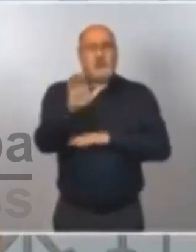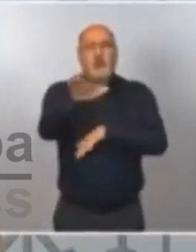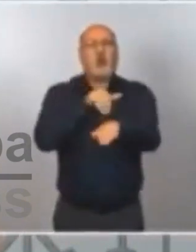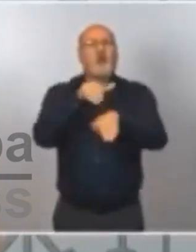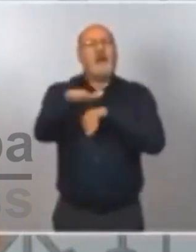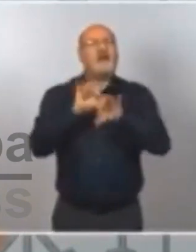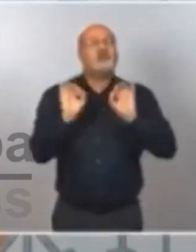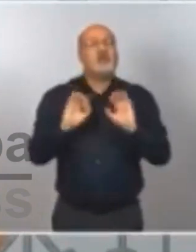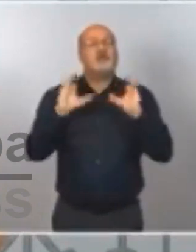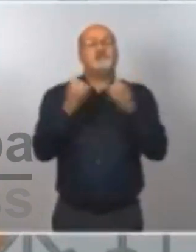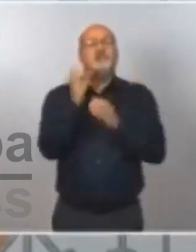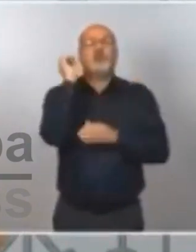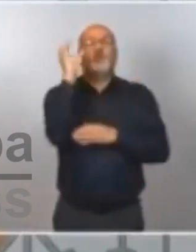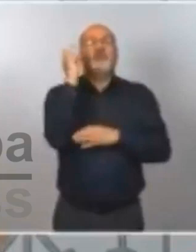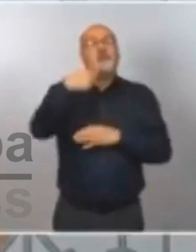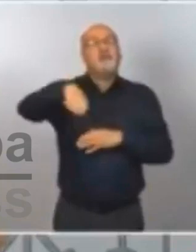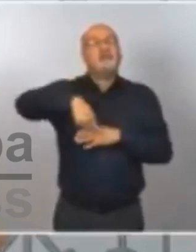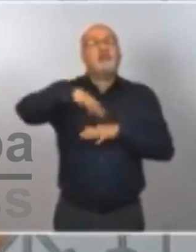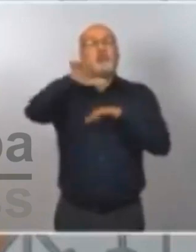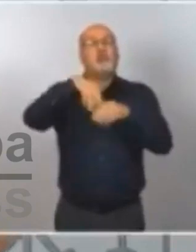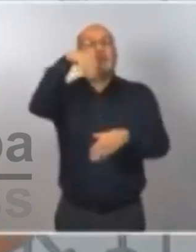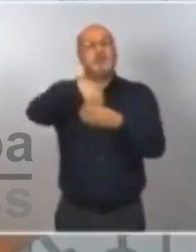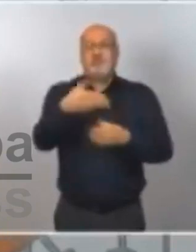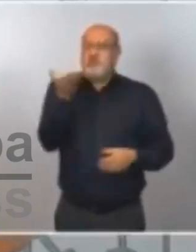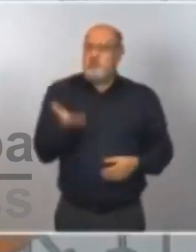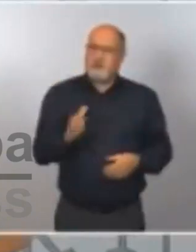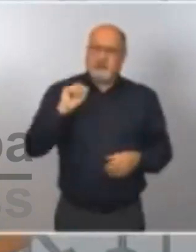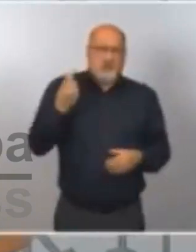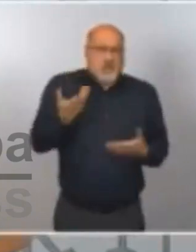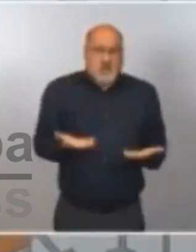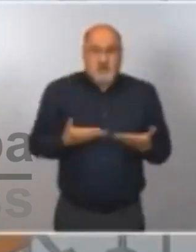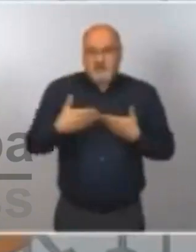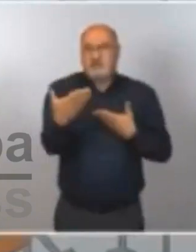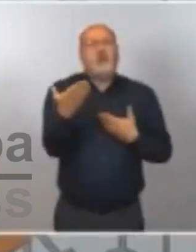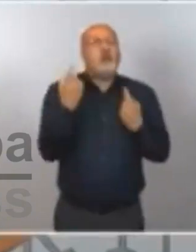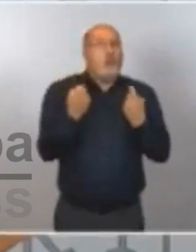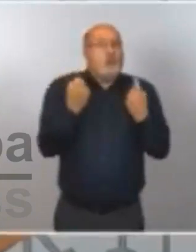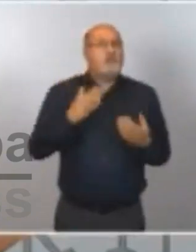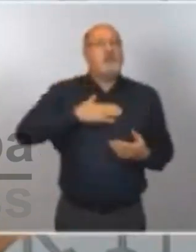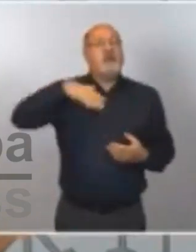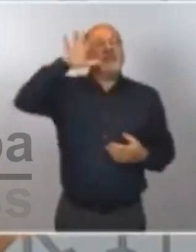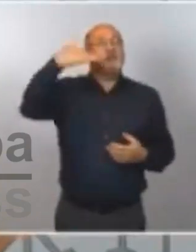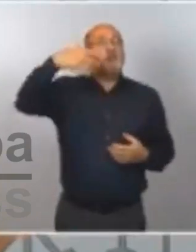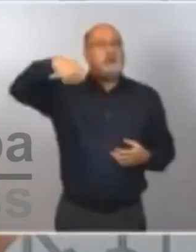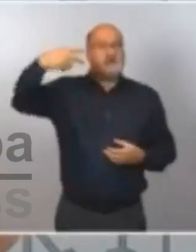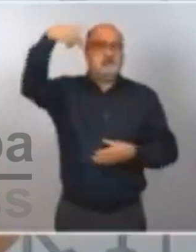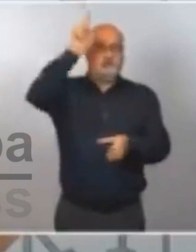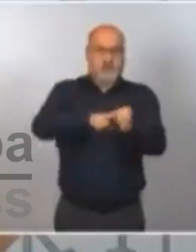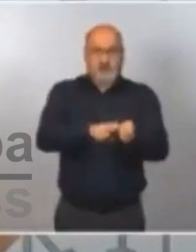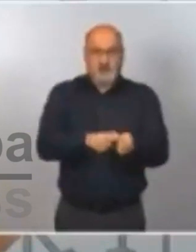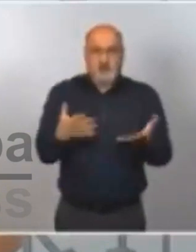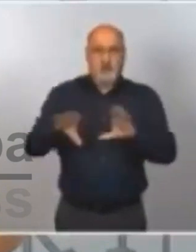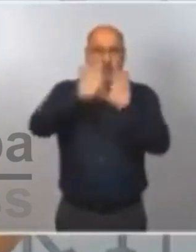conferencia de presidentes y, por tanto, la necesidad de que esté presente el presidente de Cataluña para recoger todas las